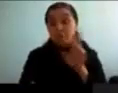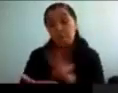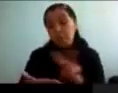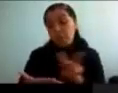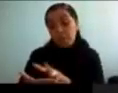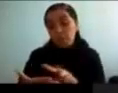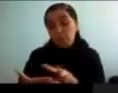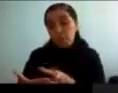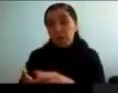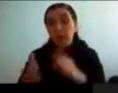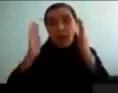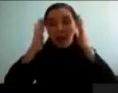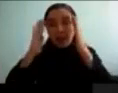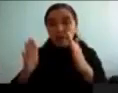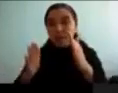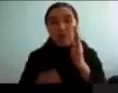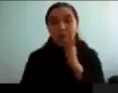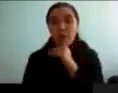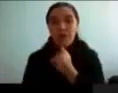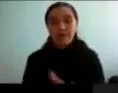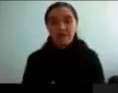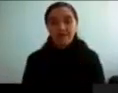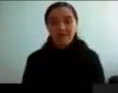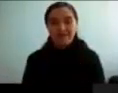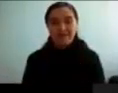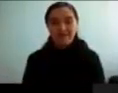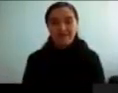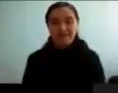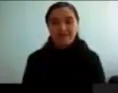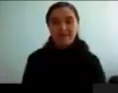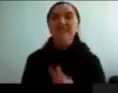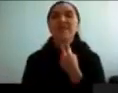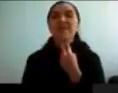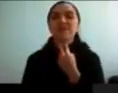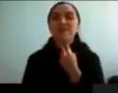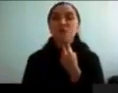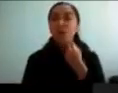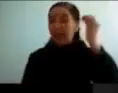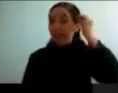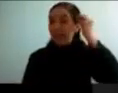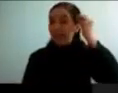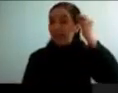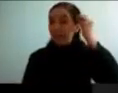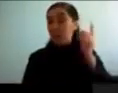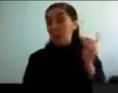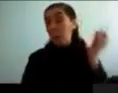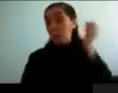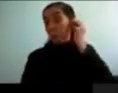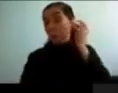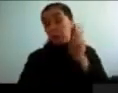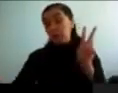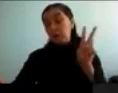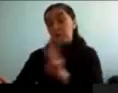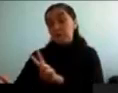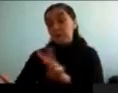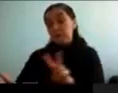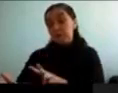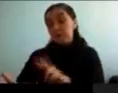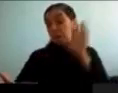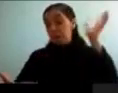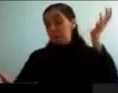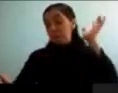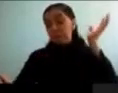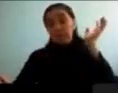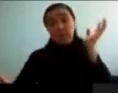estaba. Mi marcador atencional, es que la voz interna, ya no estaba tampoco. Ustedes dejaron de escucharse. Y al dejar de escucharse, se acaba la atención